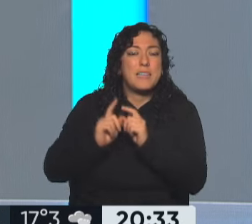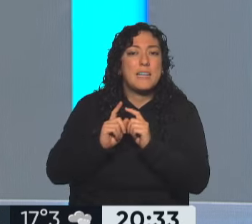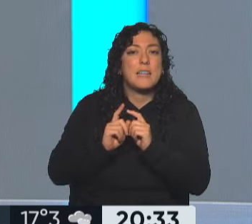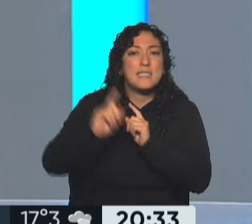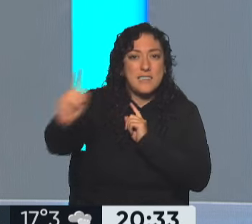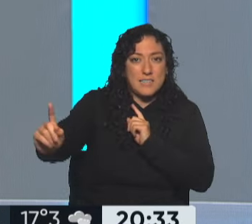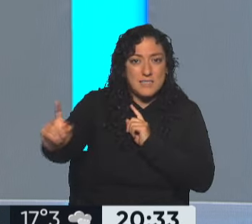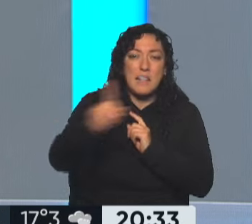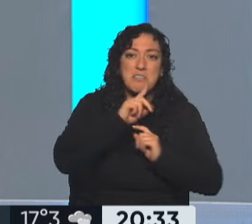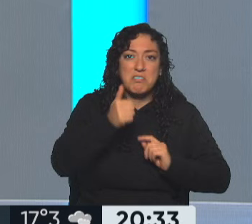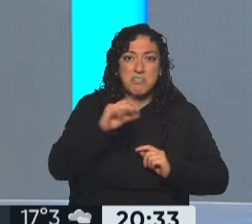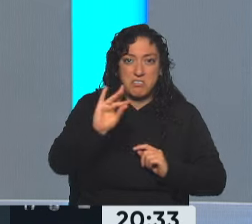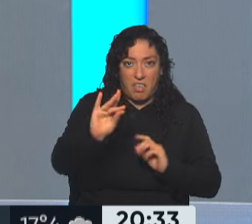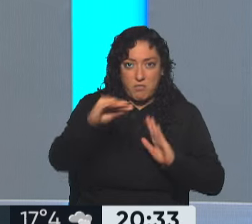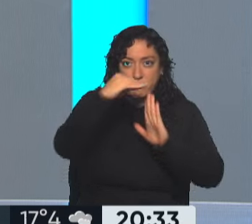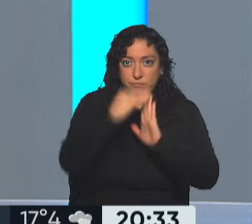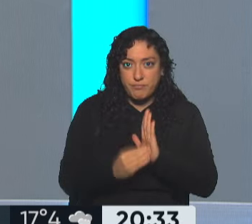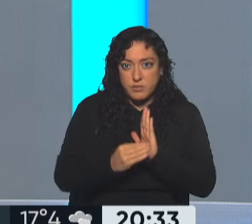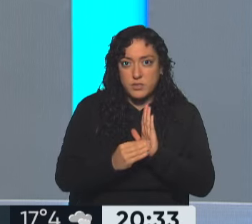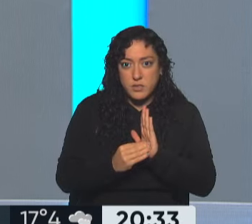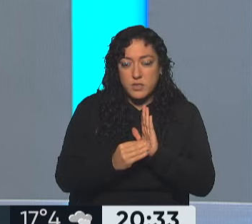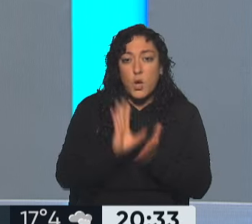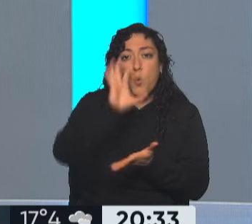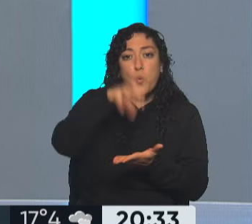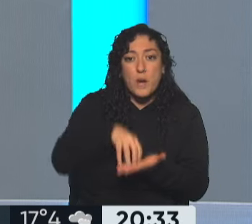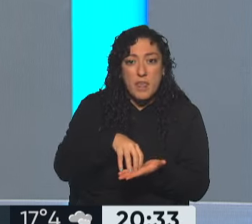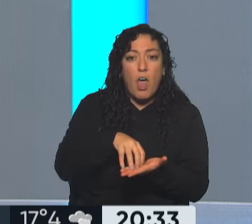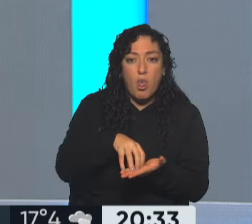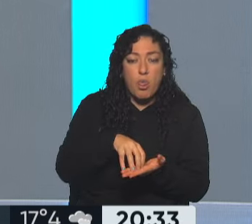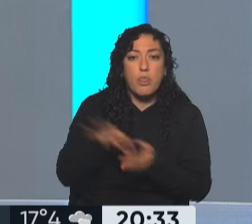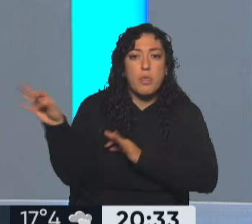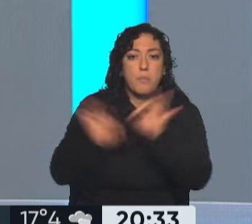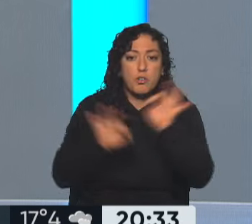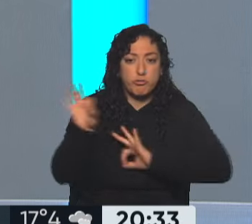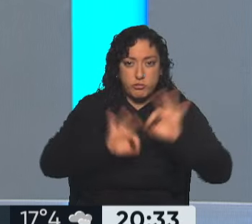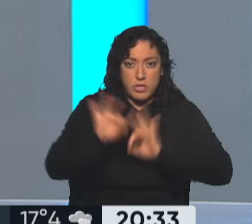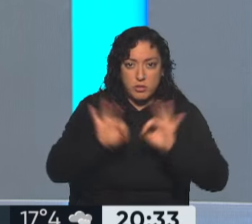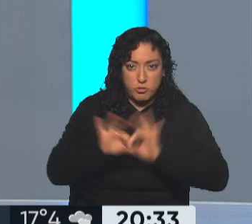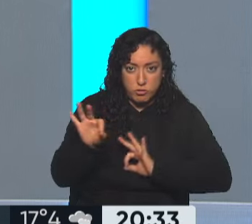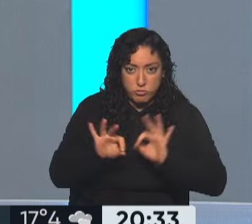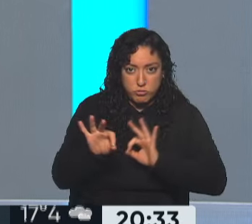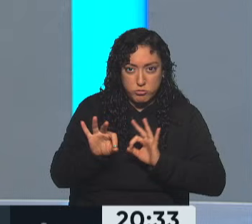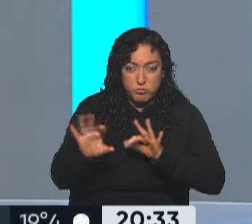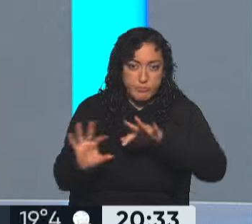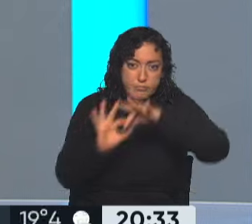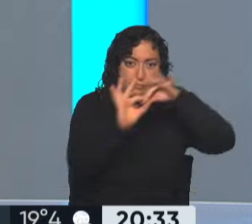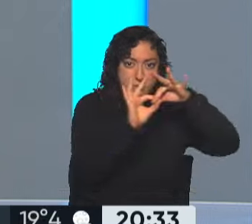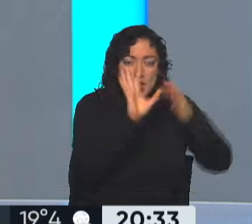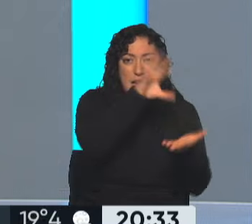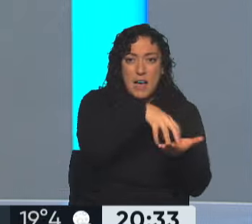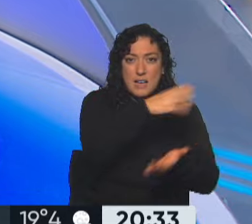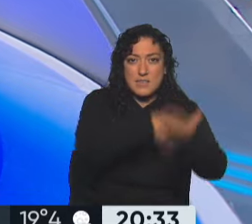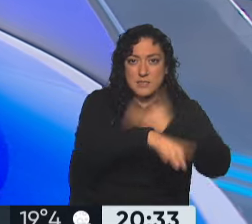y estos fondos los administra la unidad ejecutora de proyectos que depende de la Agencia Nacional de